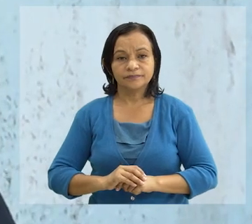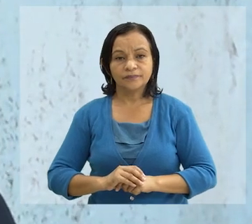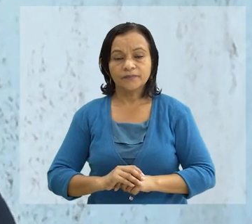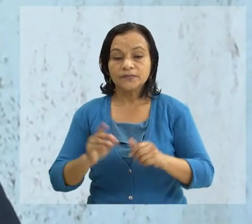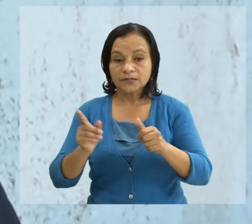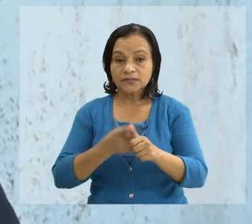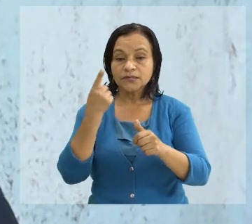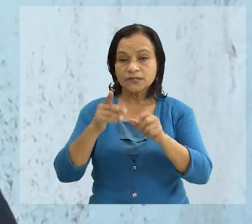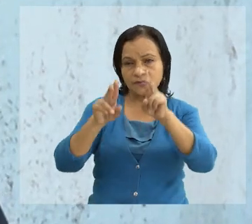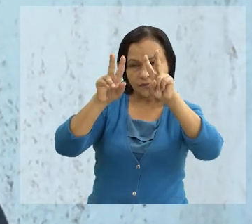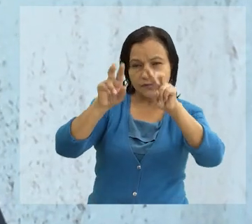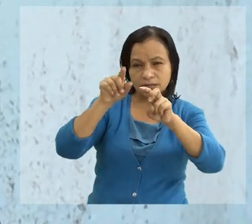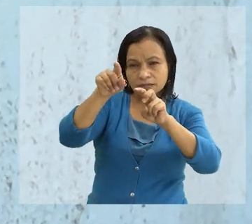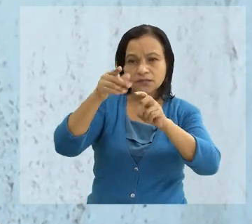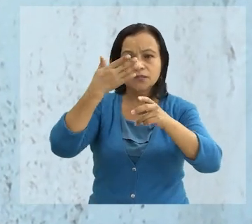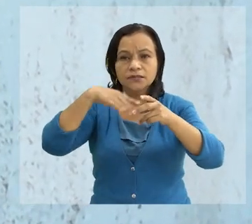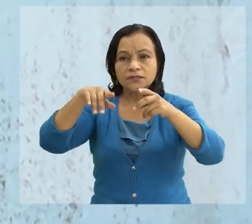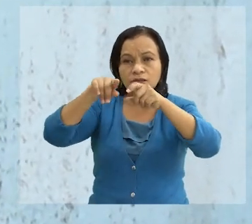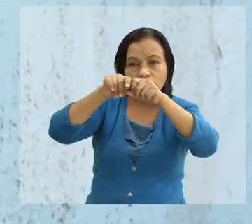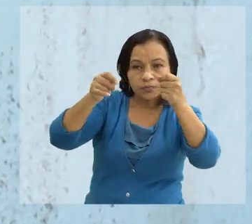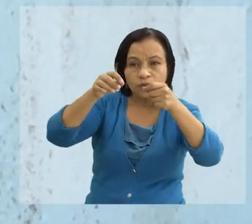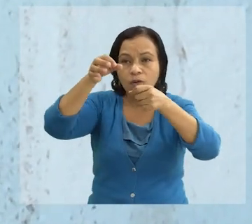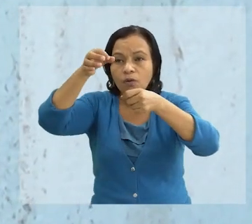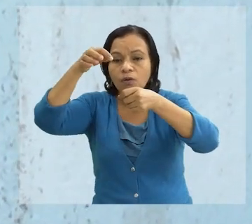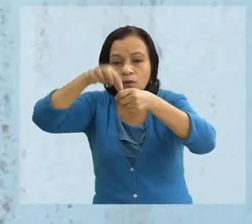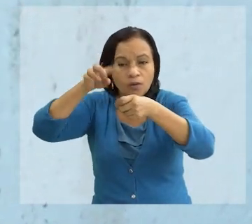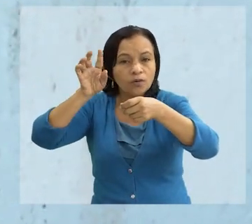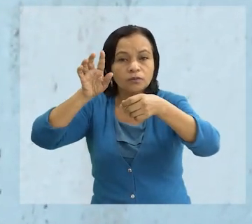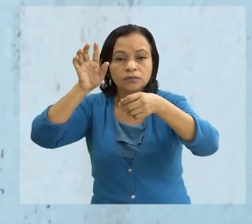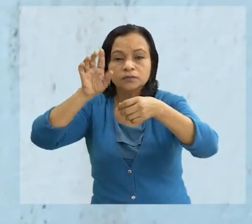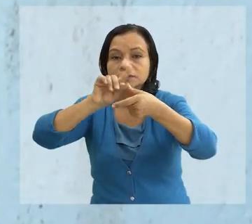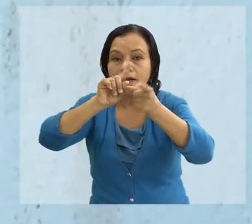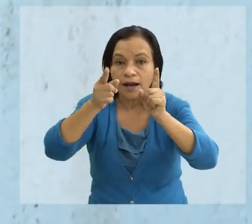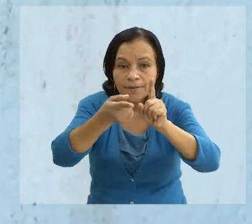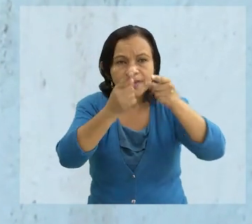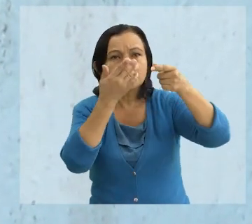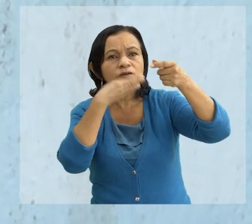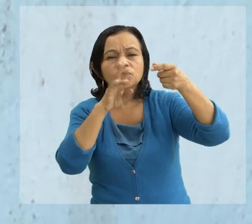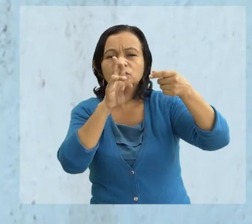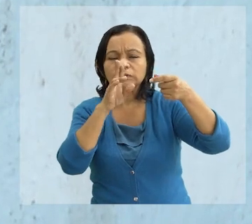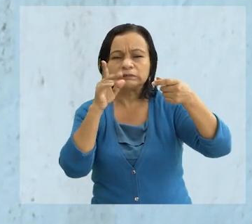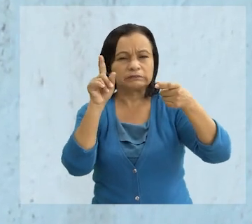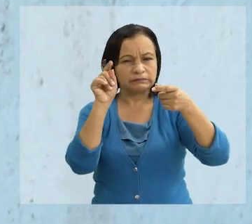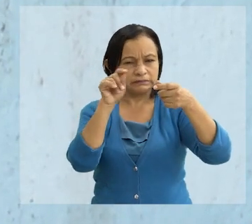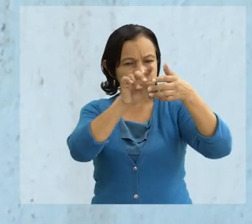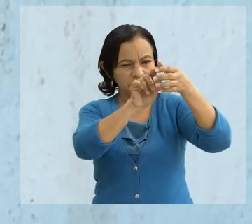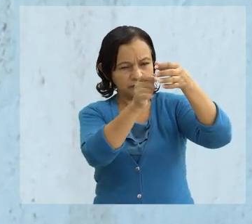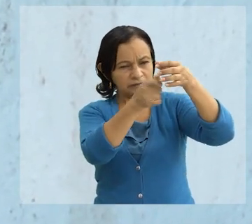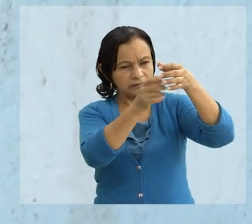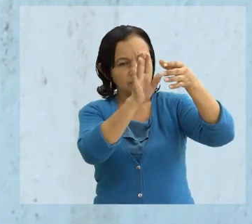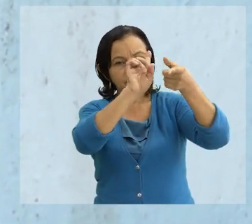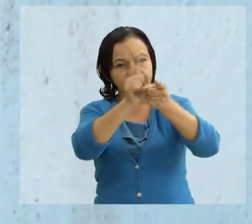Revisar si alguna lámina de nicalide está ponchada, cambiarla, cambiar todas las bridas que no estén oxidadas. Para si este,